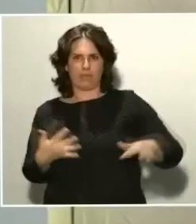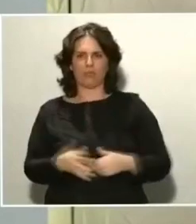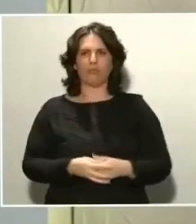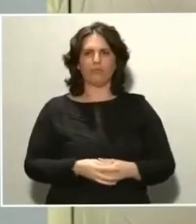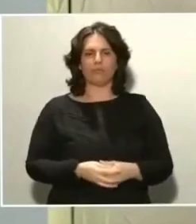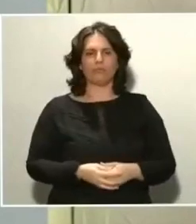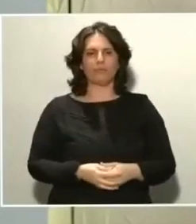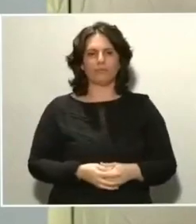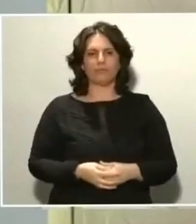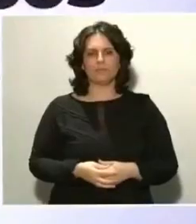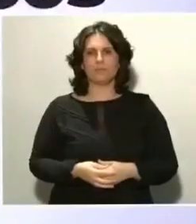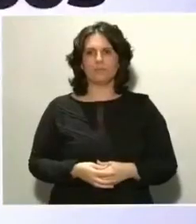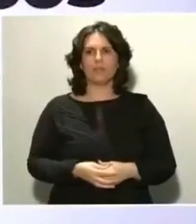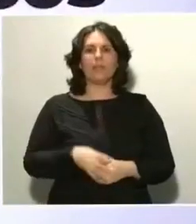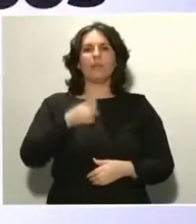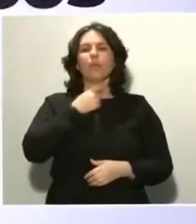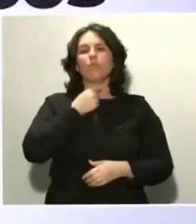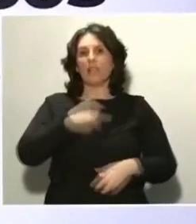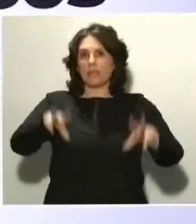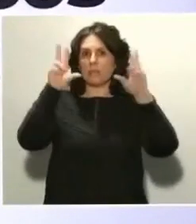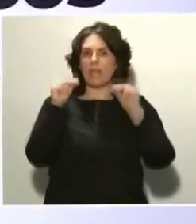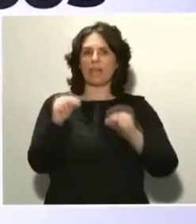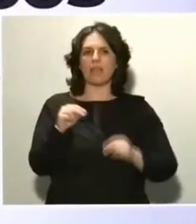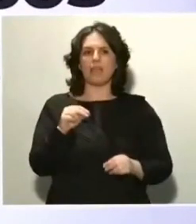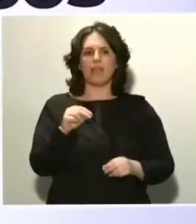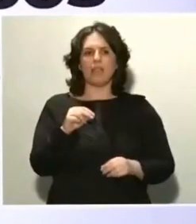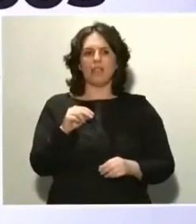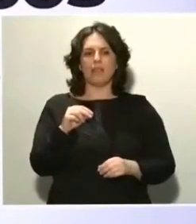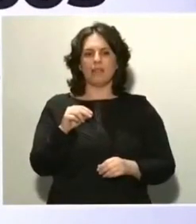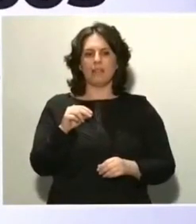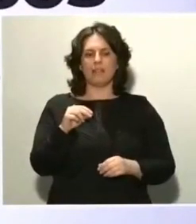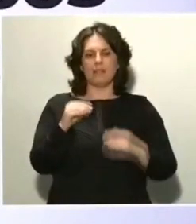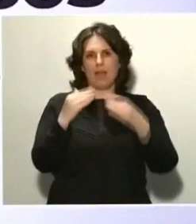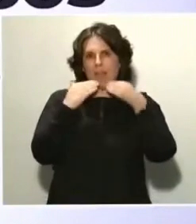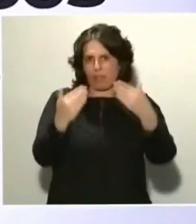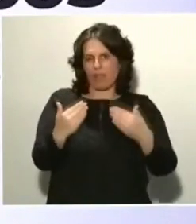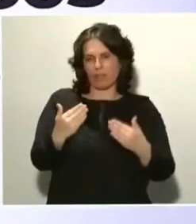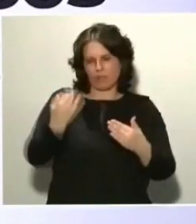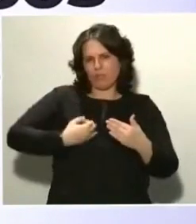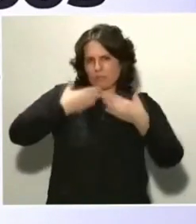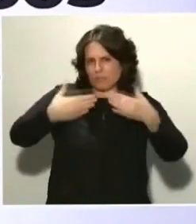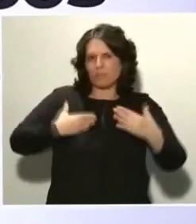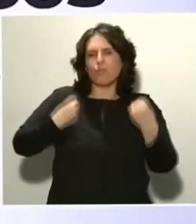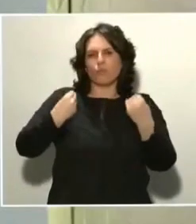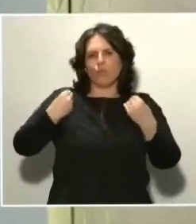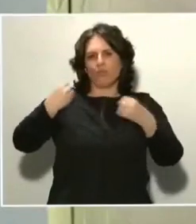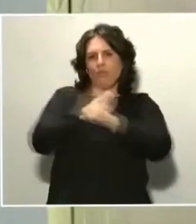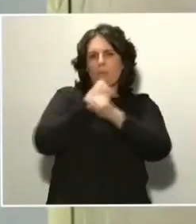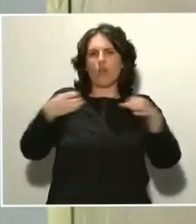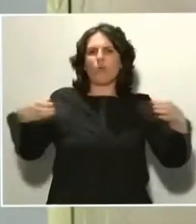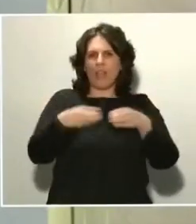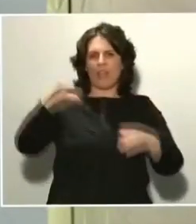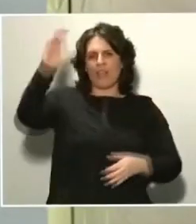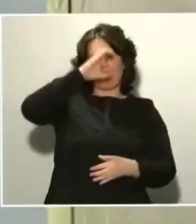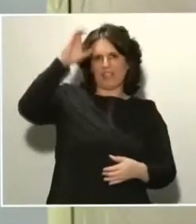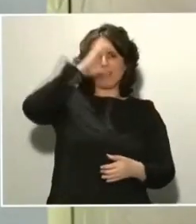Me gustaría terminar agradeciendo y agradezco muchísimo el trabajo de la comunidad científica, que es también un colectivo